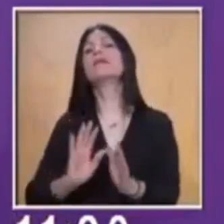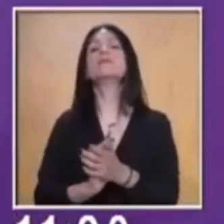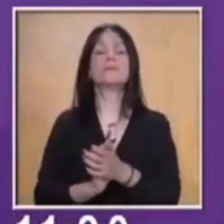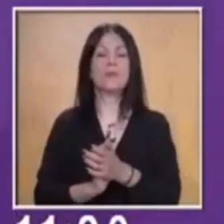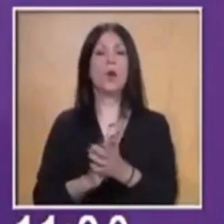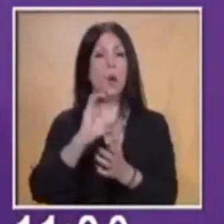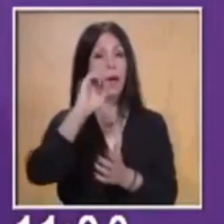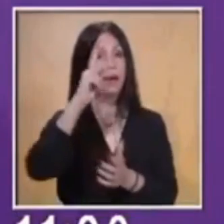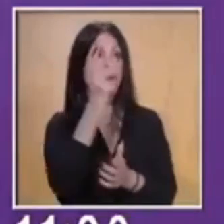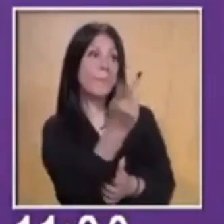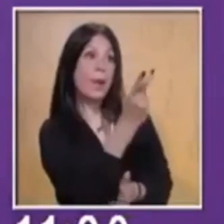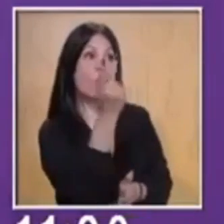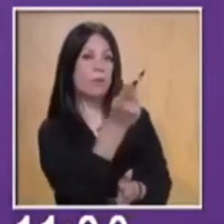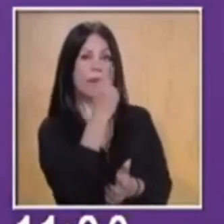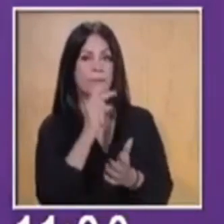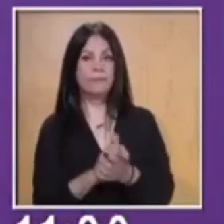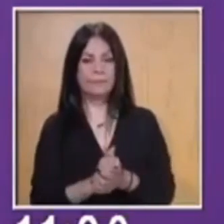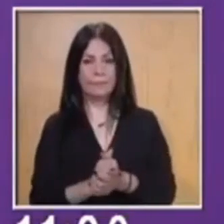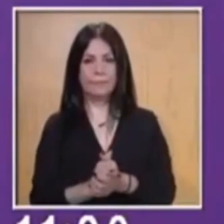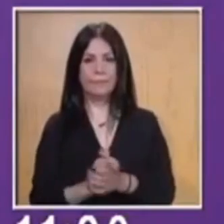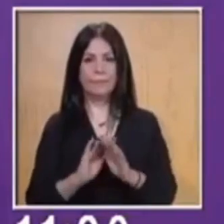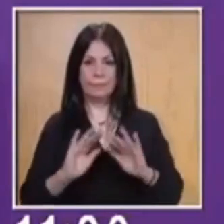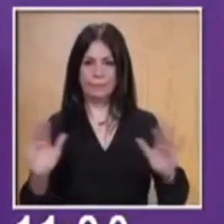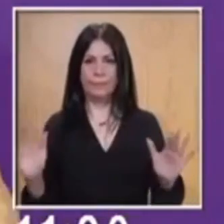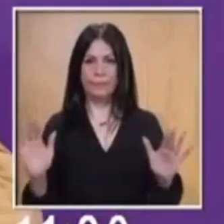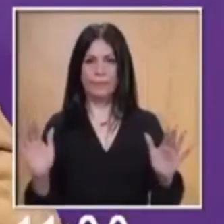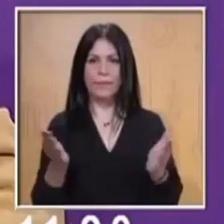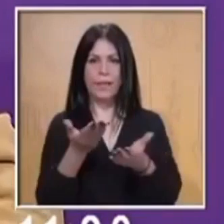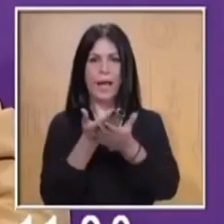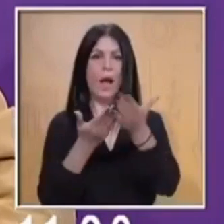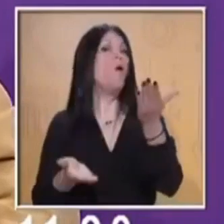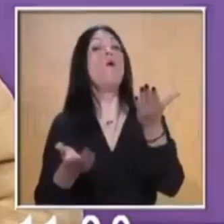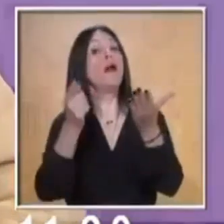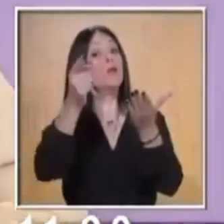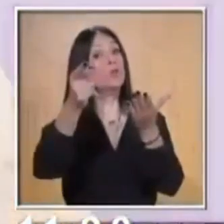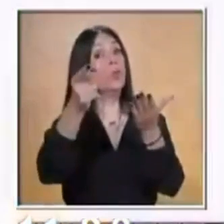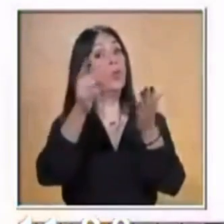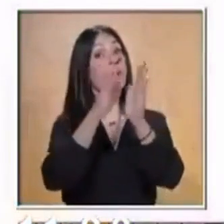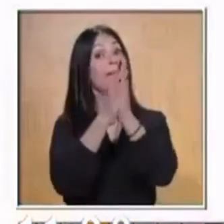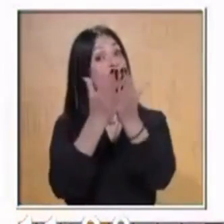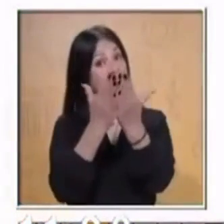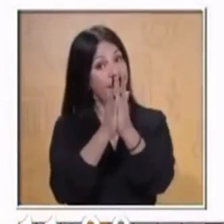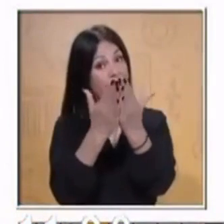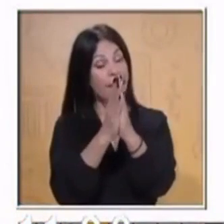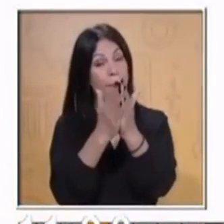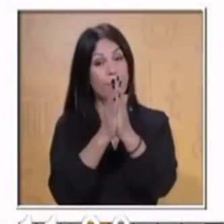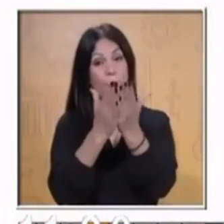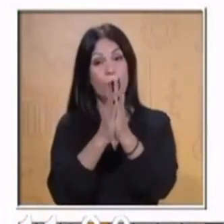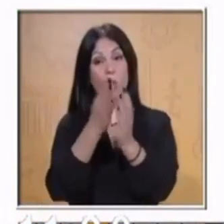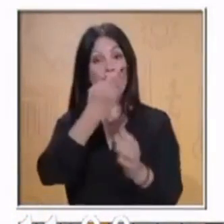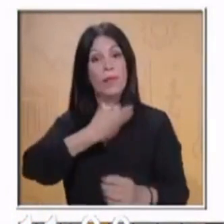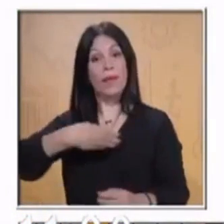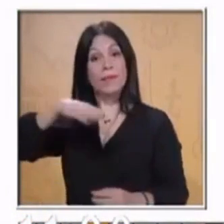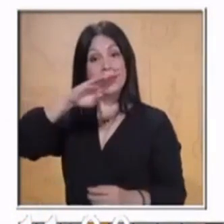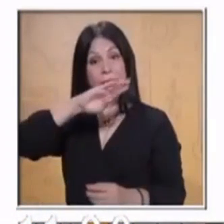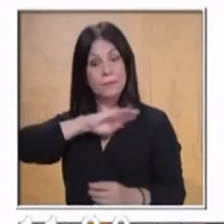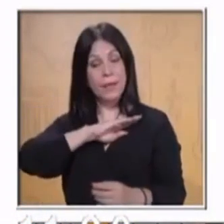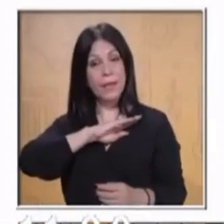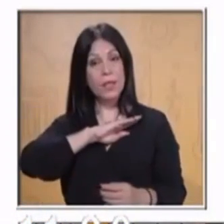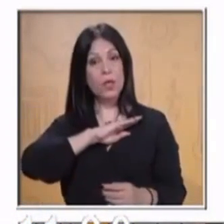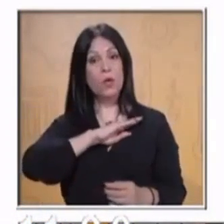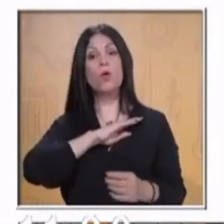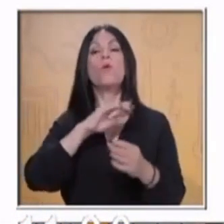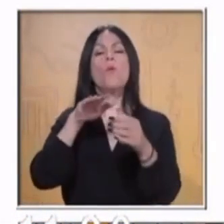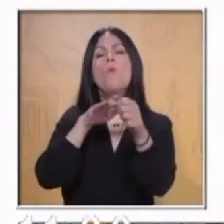Muy bien. Ahora vamos a ir con las páginas de libros recomendadas para que tú hagas en tu casa que se